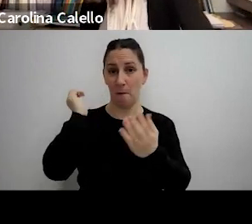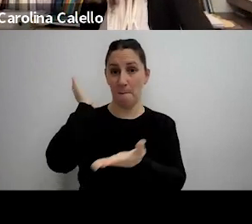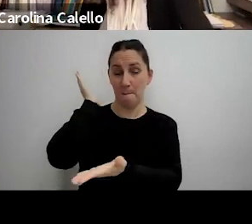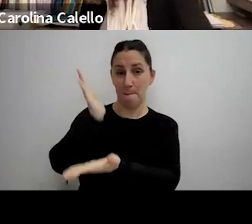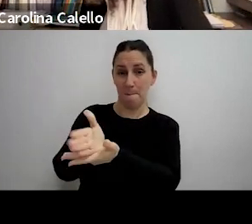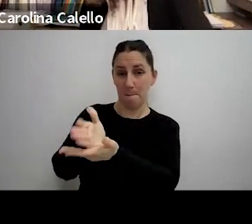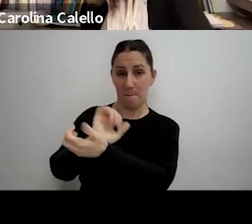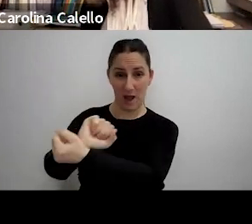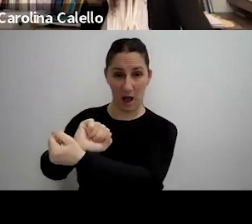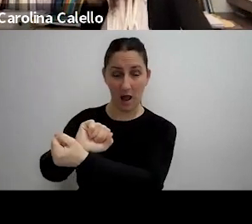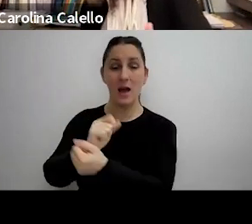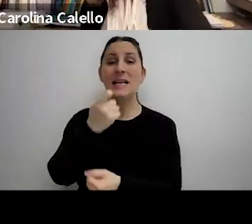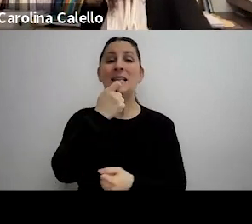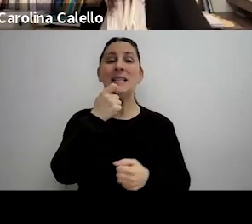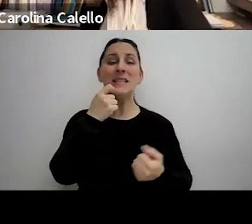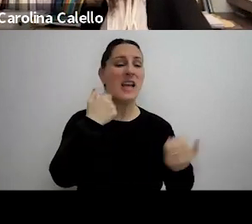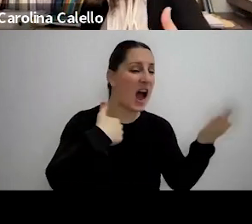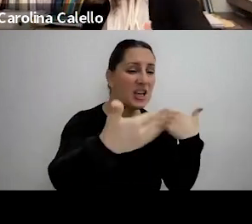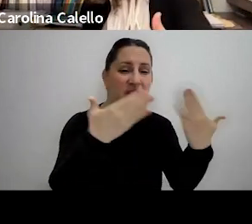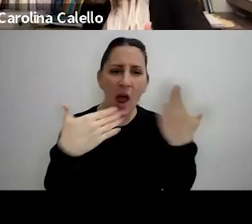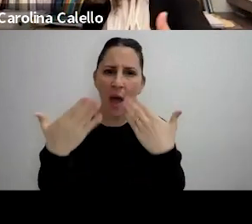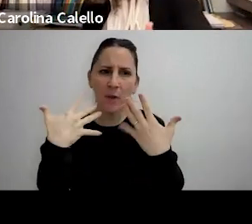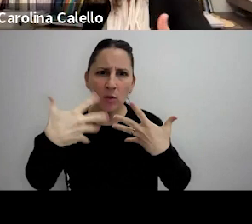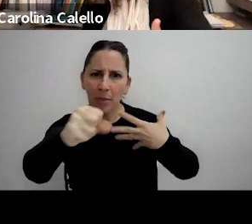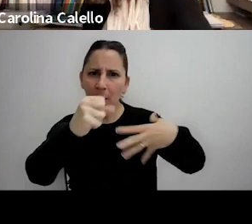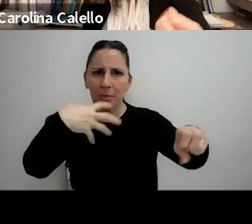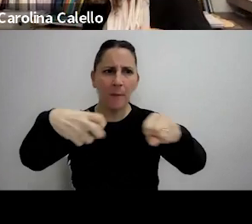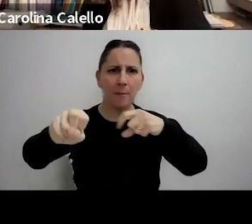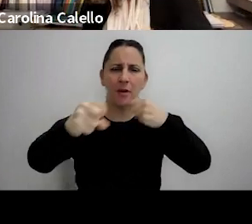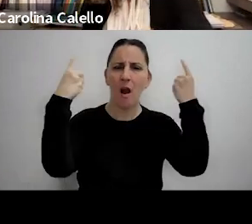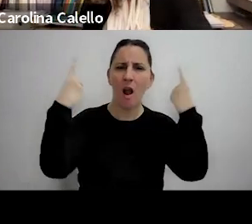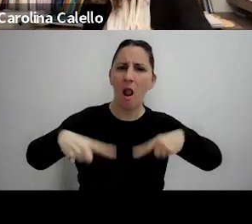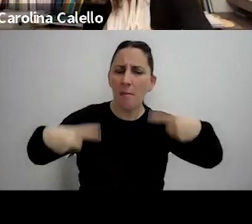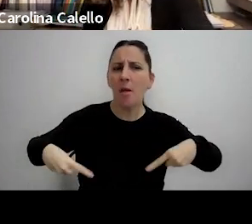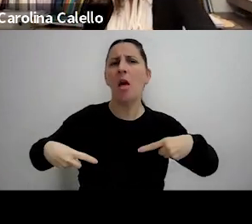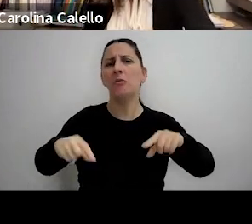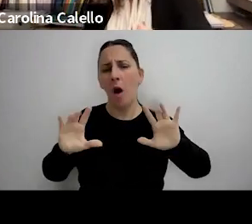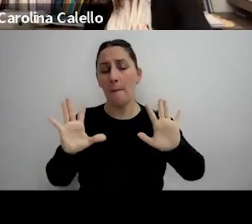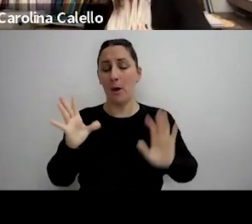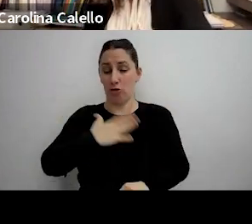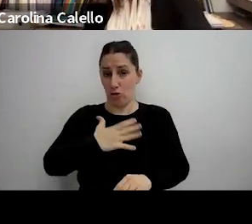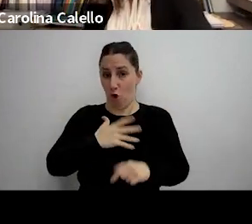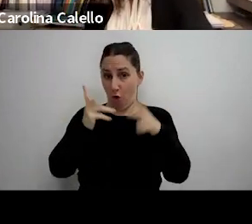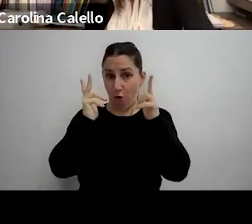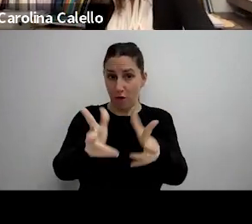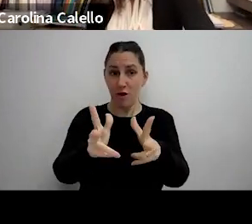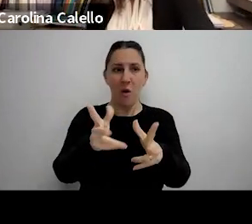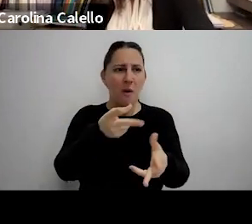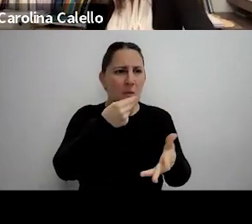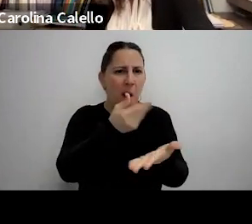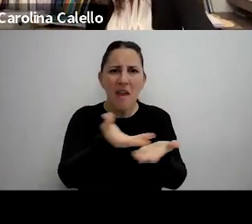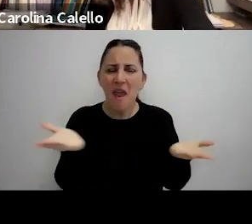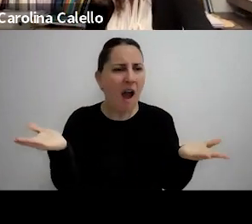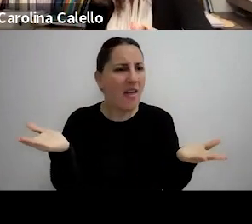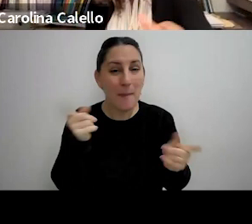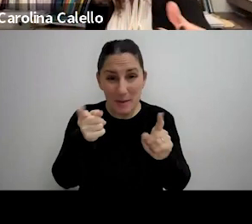si hay un allanamiento y encuentra muchos elementos y ya pero yo lo que digo es cuando no hay nada en este caso que yo les